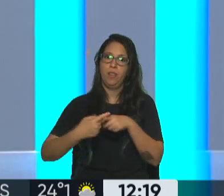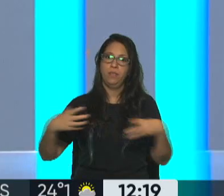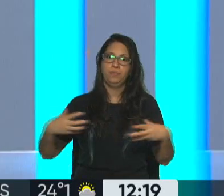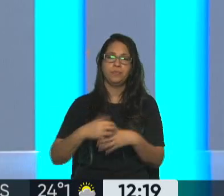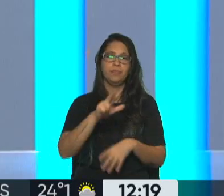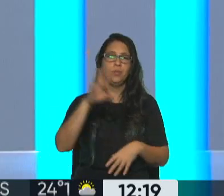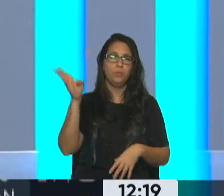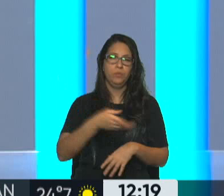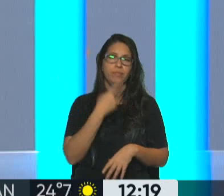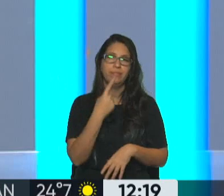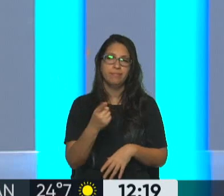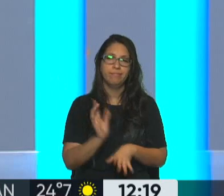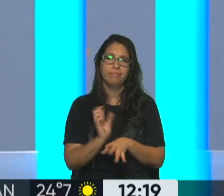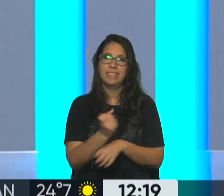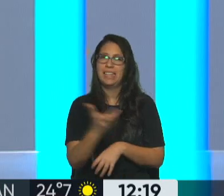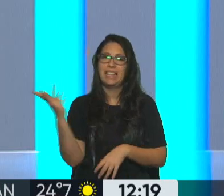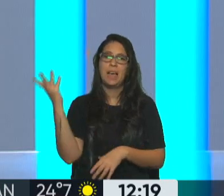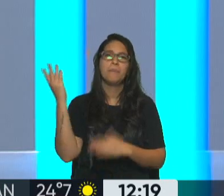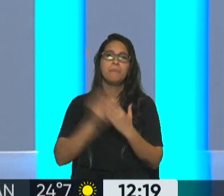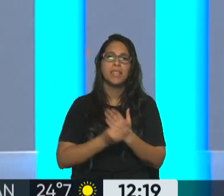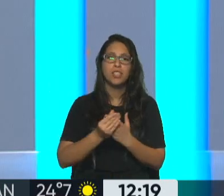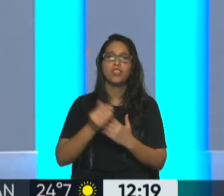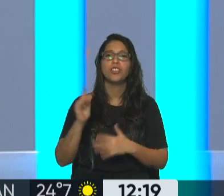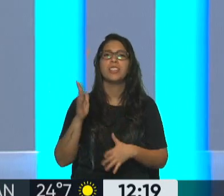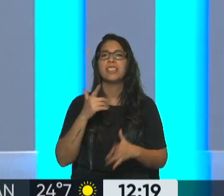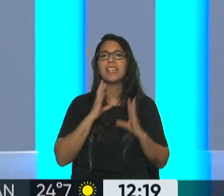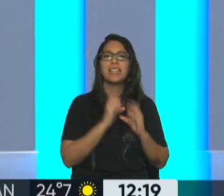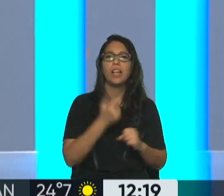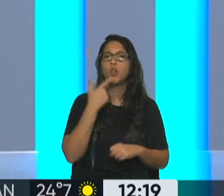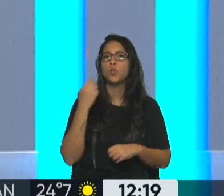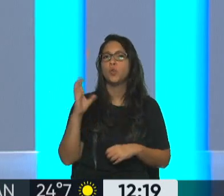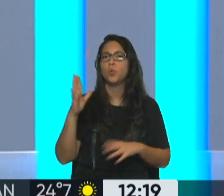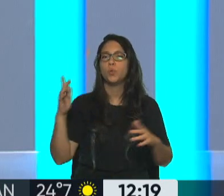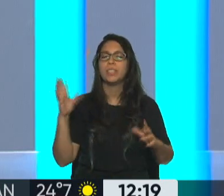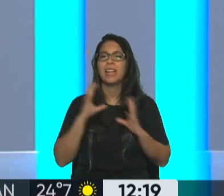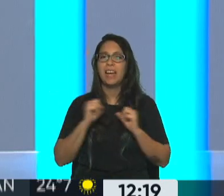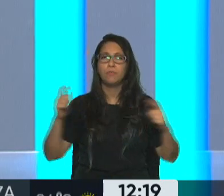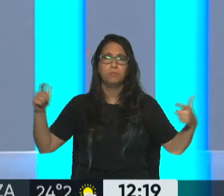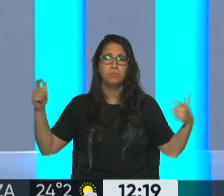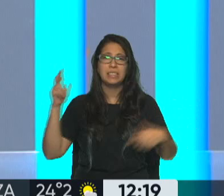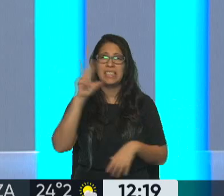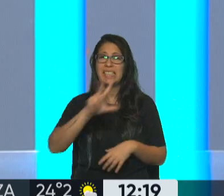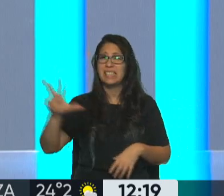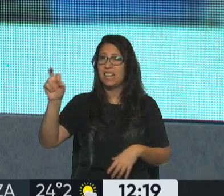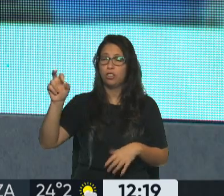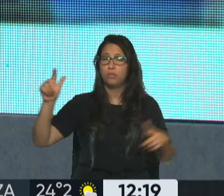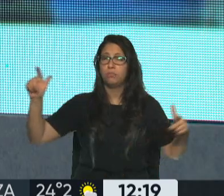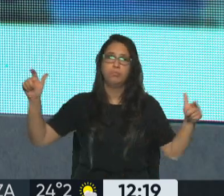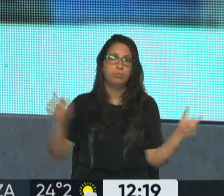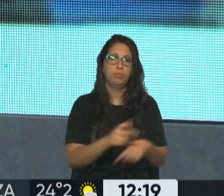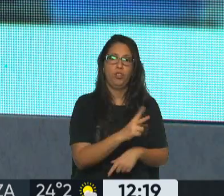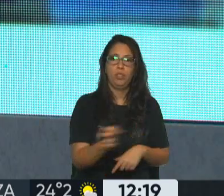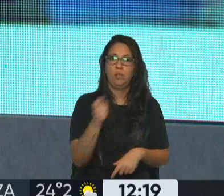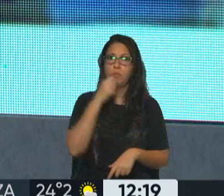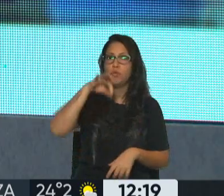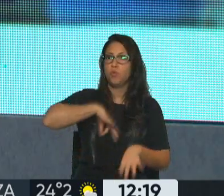34% es la cantidad de ministros secretarios y subsecretarios que se reduce de aproximadamente 300 y pico a 200 y El ahorro viene en no pagar